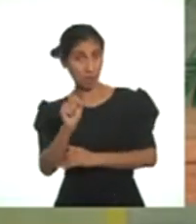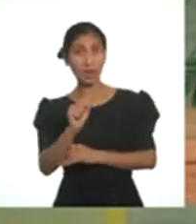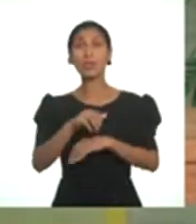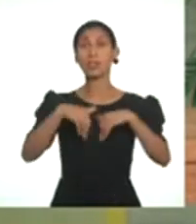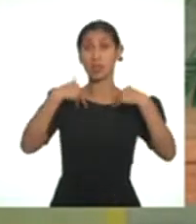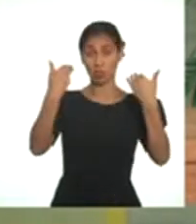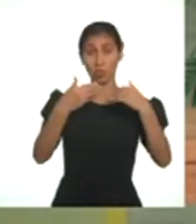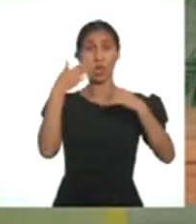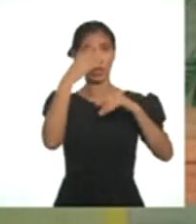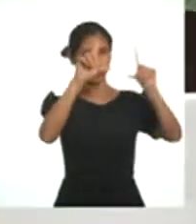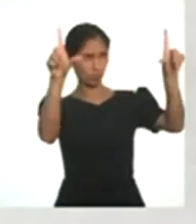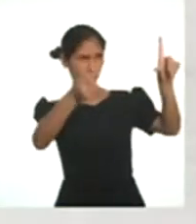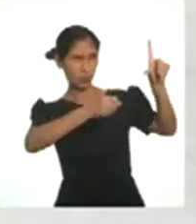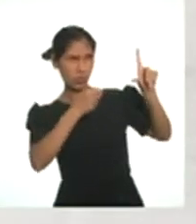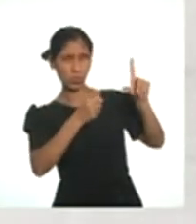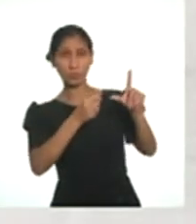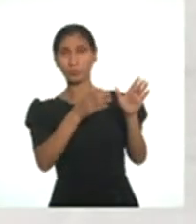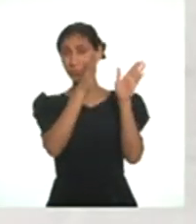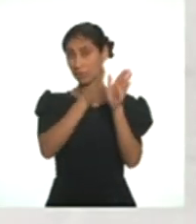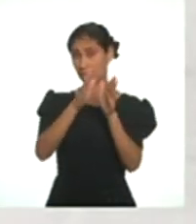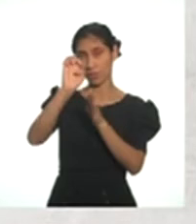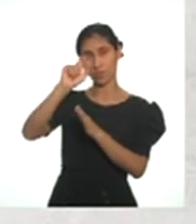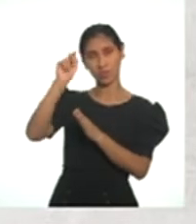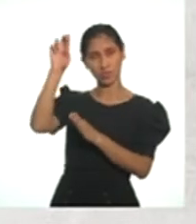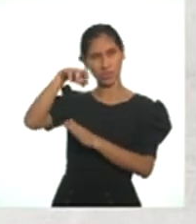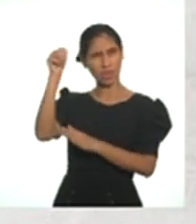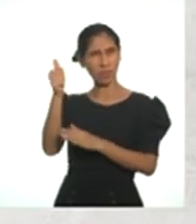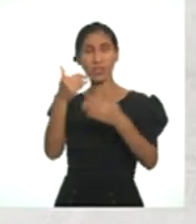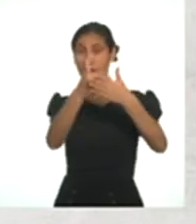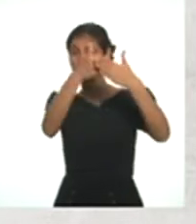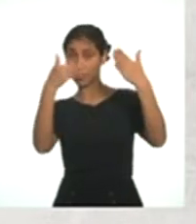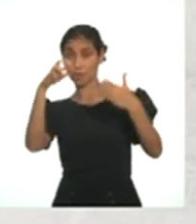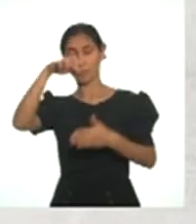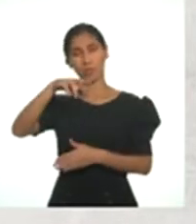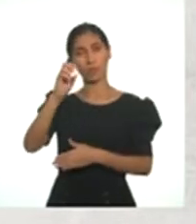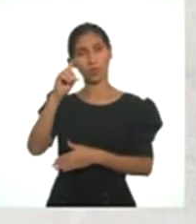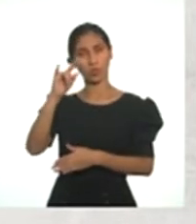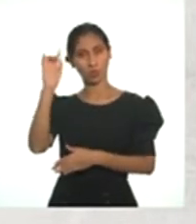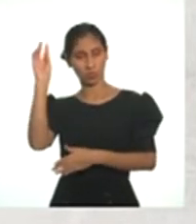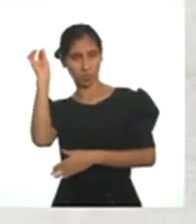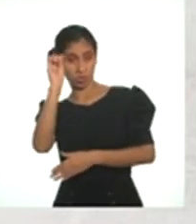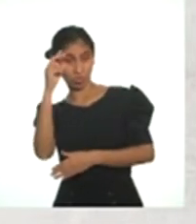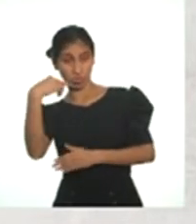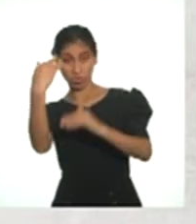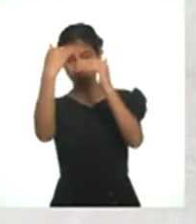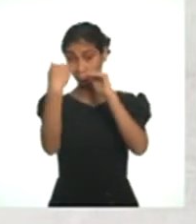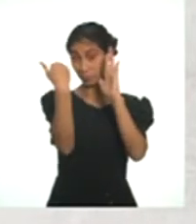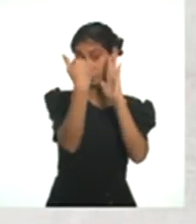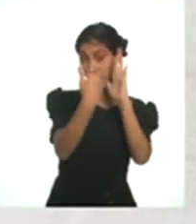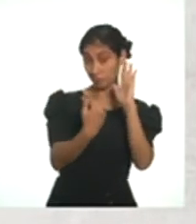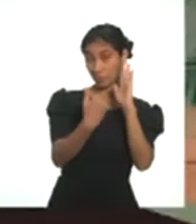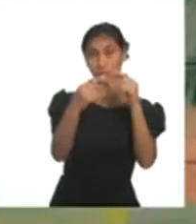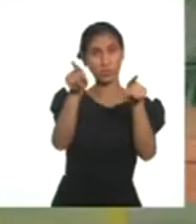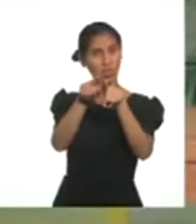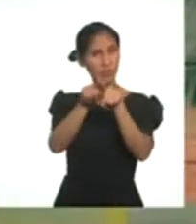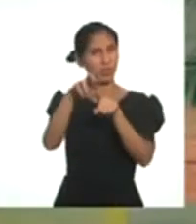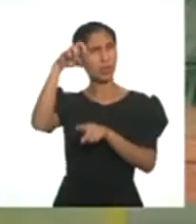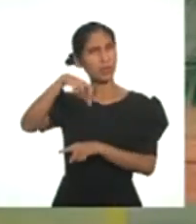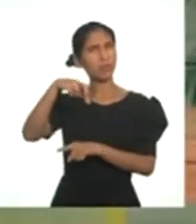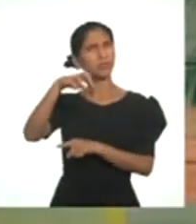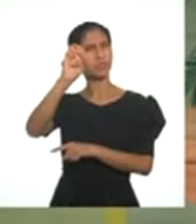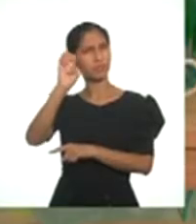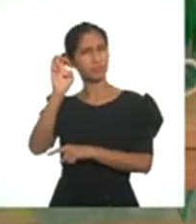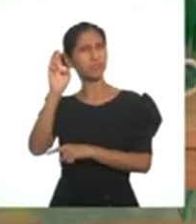nuestro reportaje audiovisual? Las etapas son la preproducción, la producción y la postproducción. ¿Nos puedes contar sobre la